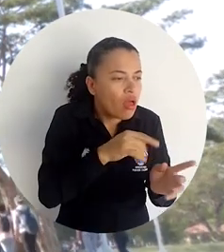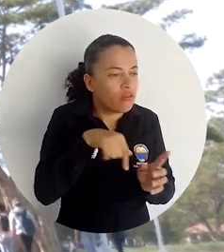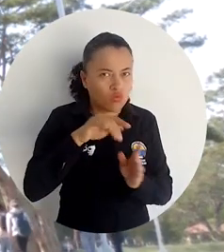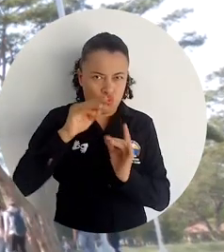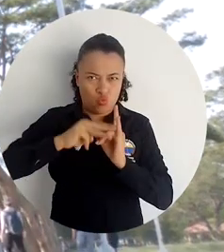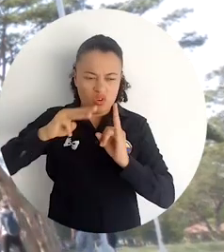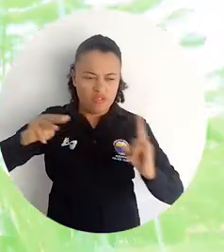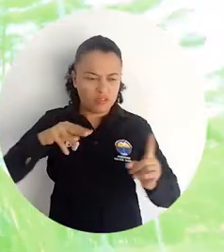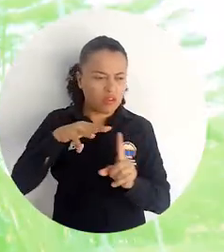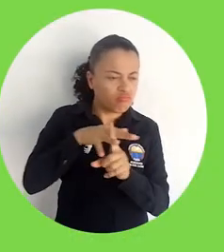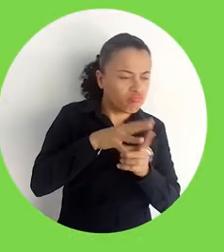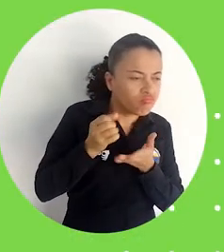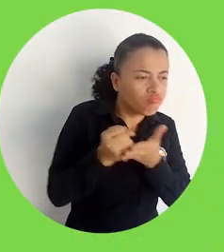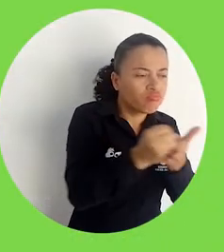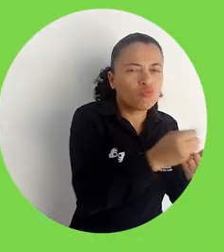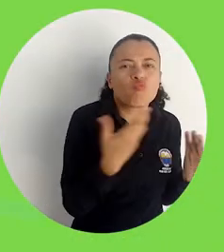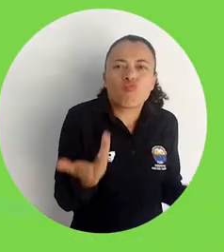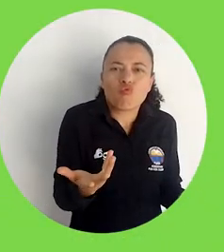Magdalena hacia su entorno.